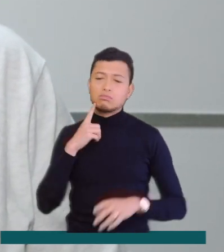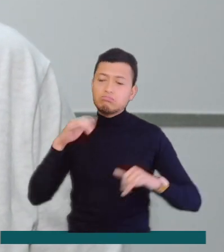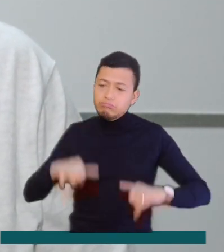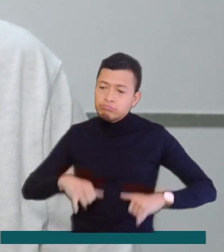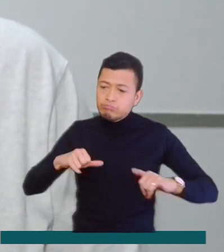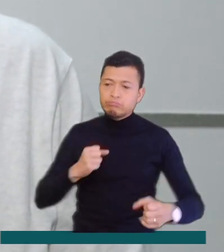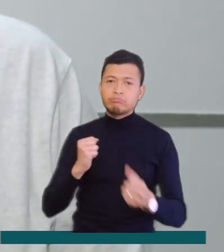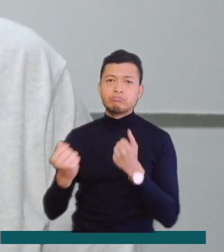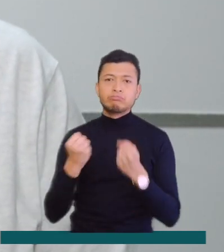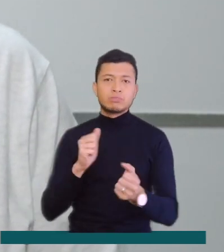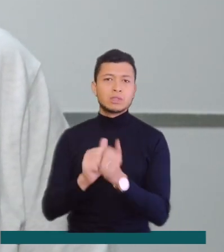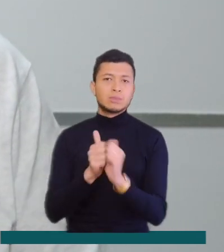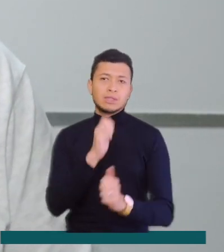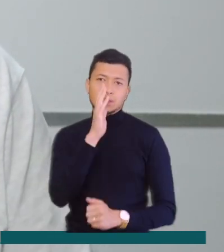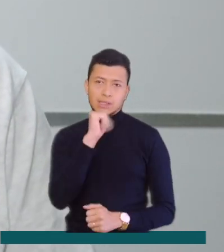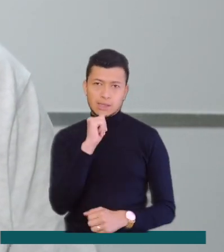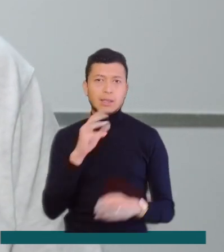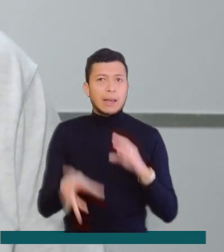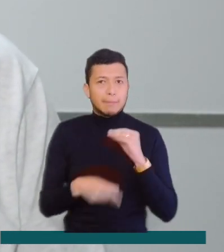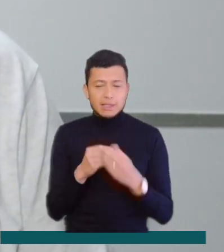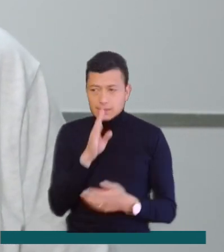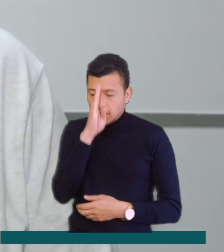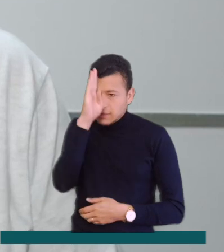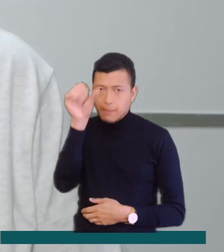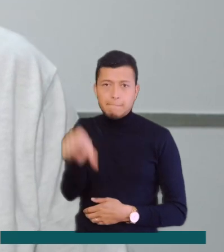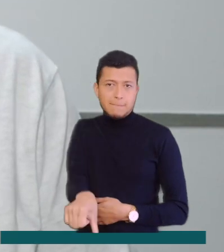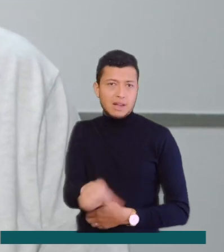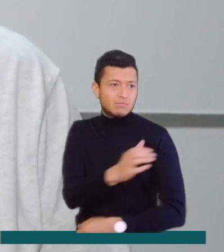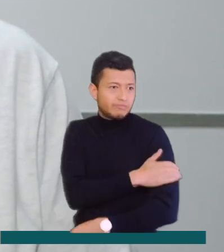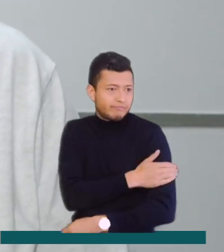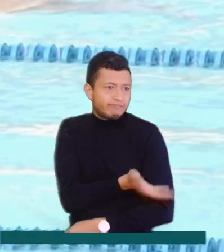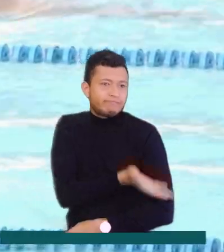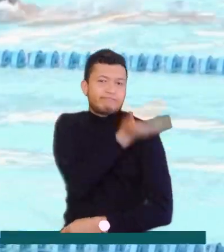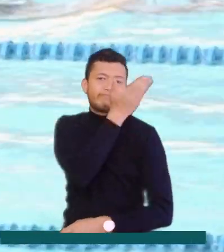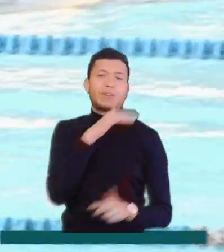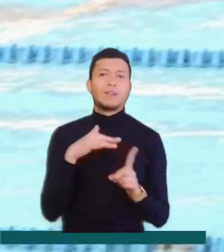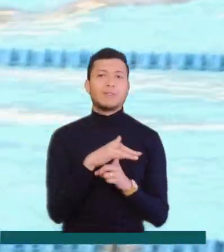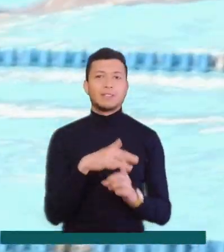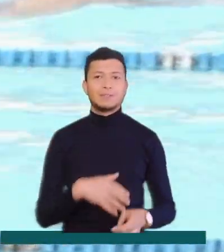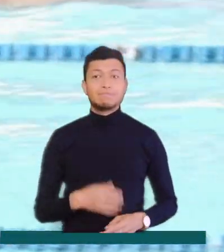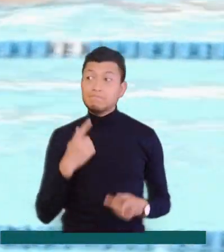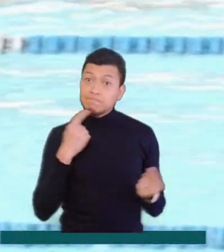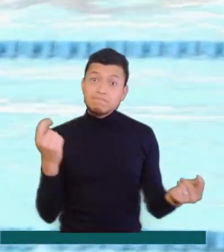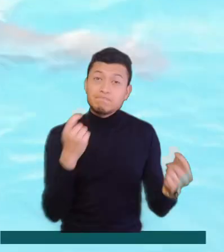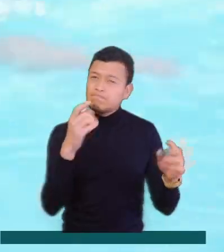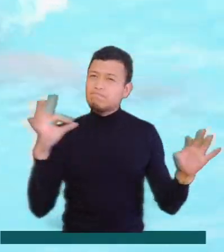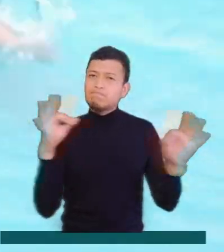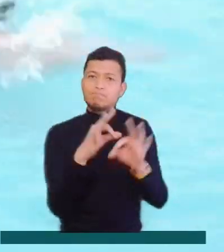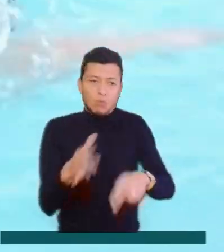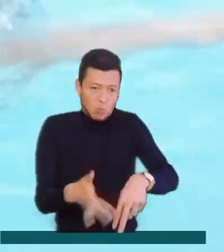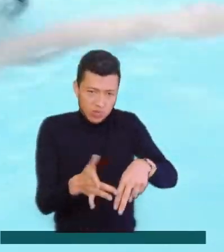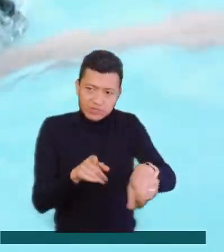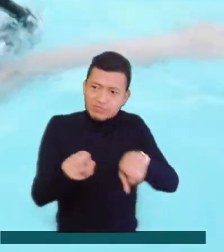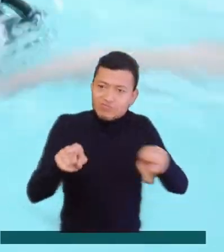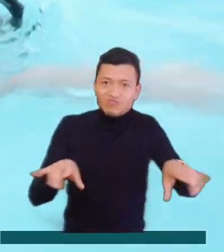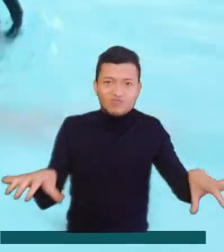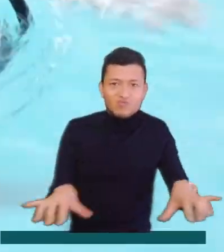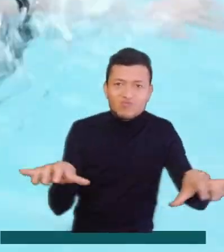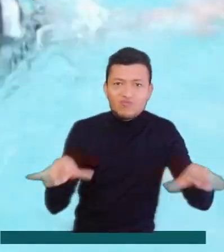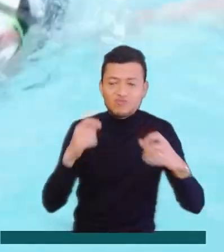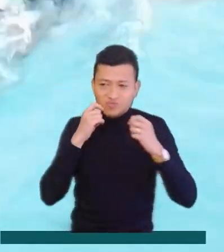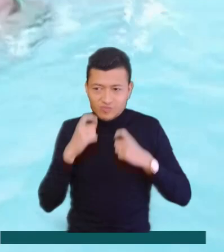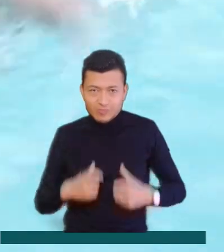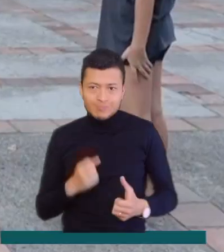y otros malos hábitos alimenticios genera desde luego riesgo de hipertensión. Por esta razón, las campañas enfocadas a motivar la actividad